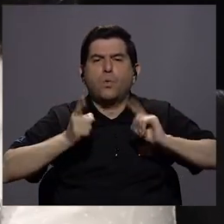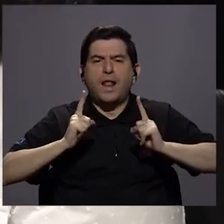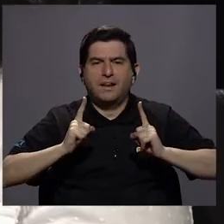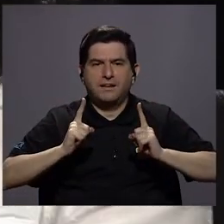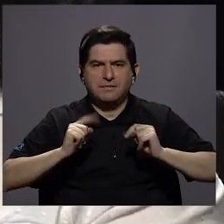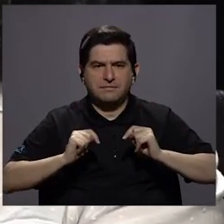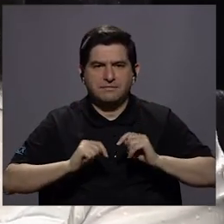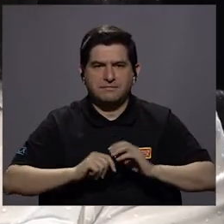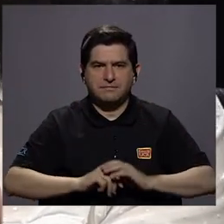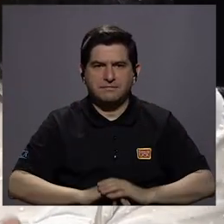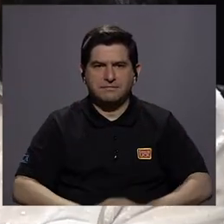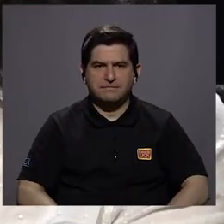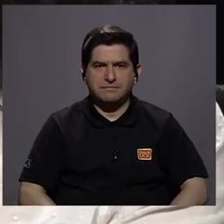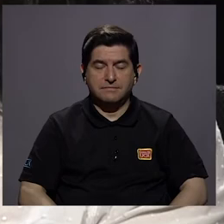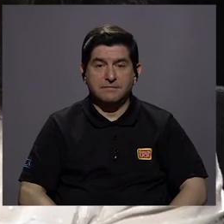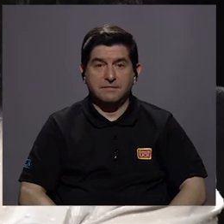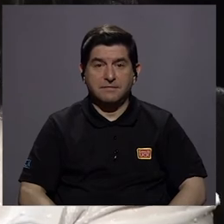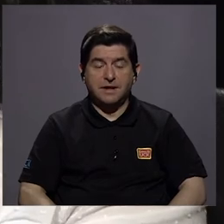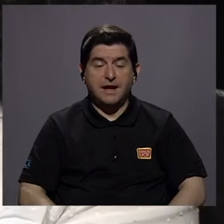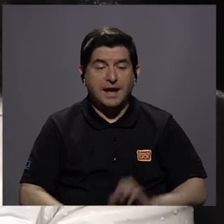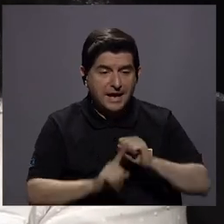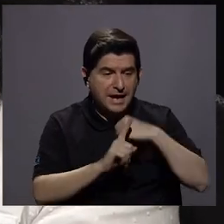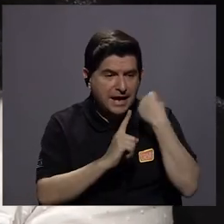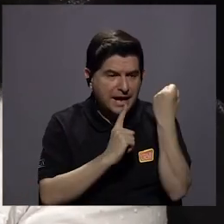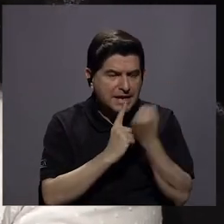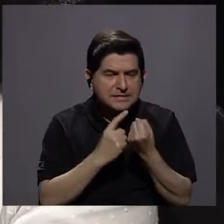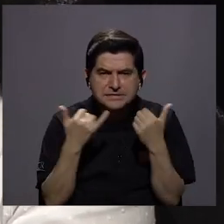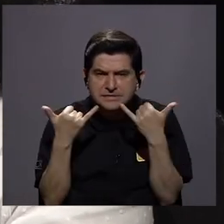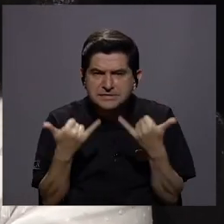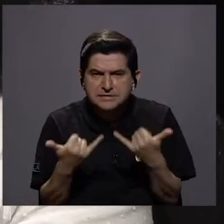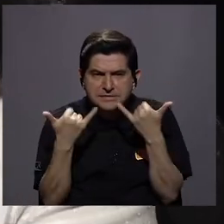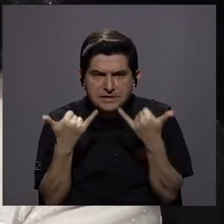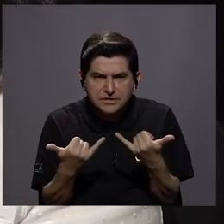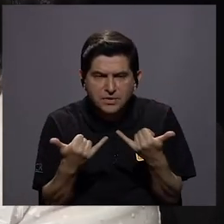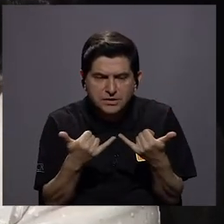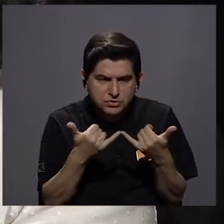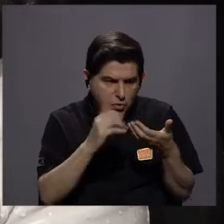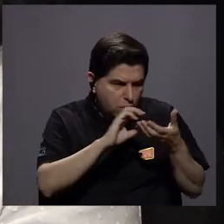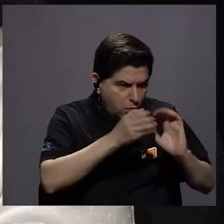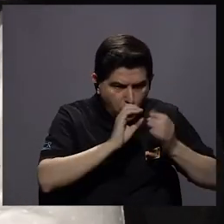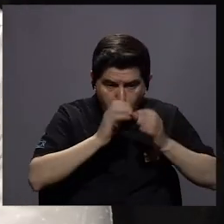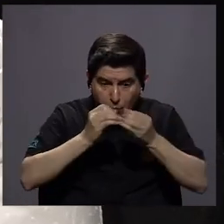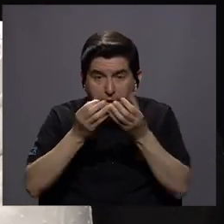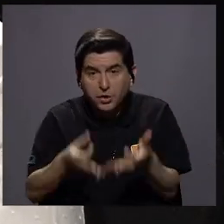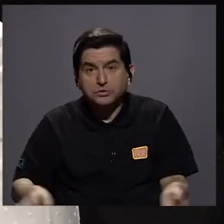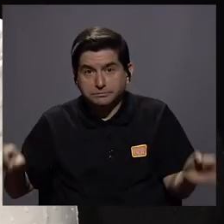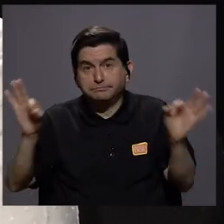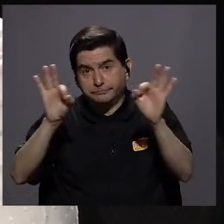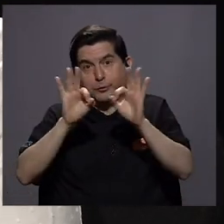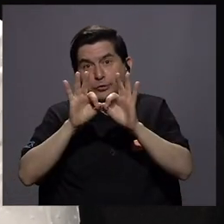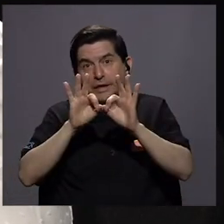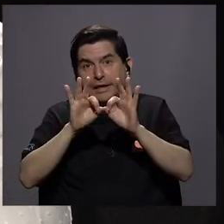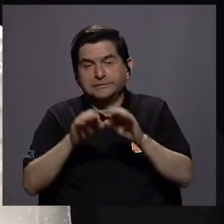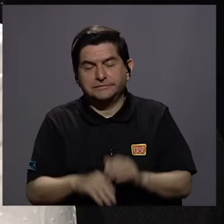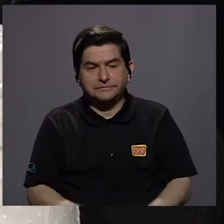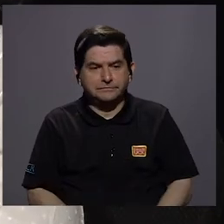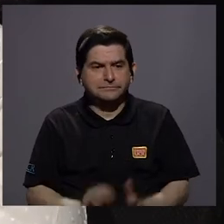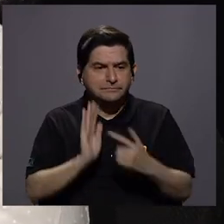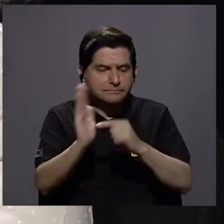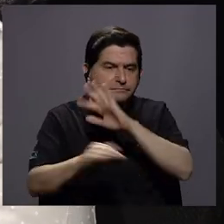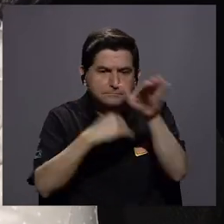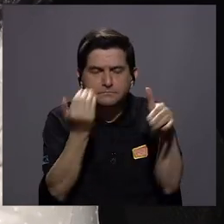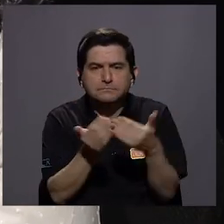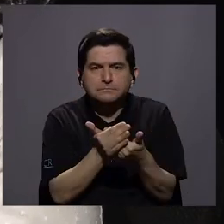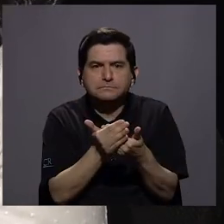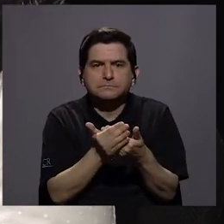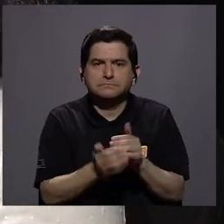entonces un estado de la cuestión ¿verdad? números porque eso es muy importante los números son lo que nos dice